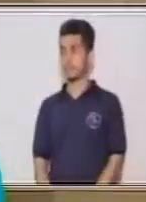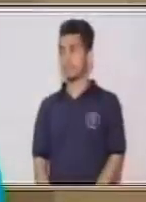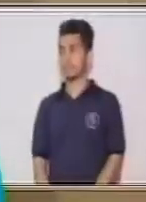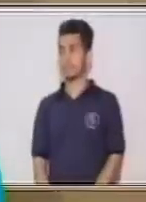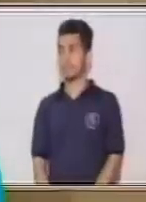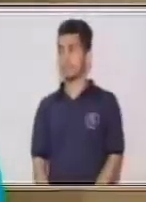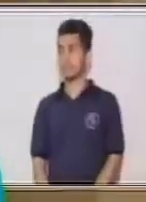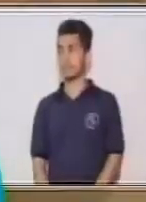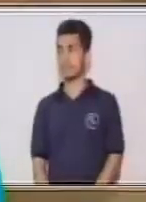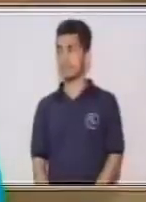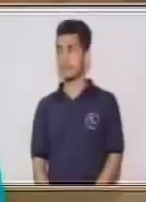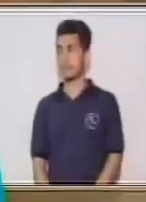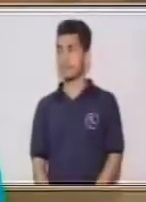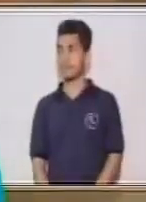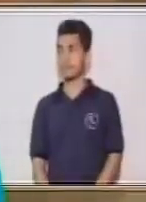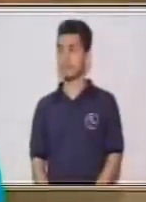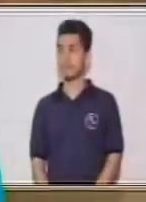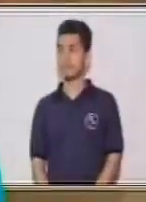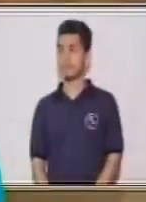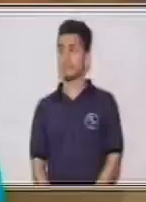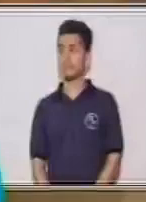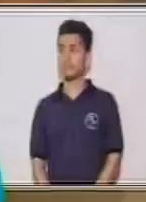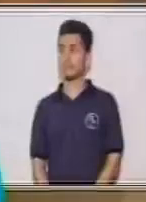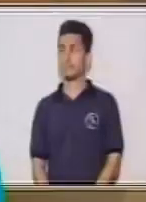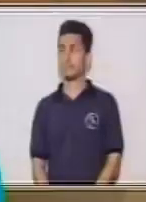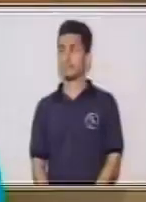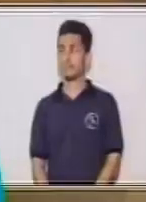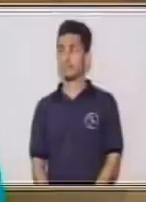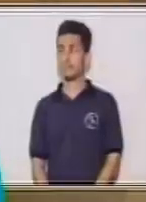Muy bien. ¿Qué otro verbo se te viene a la mente?